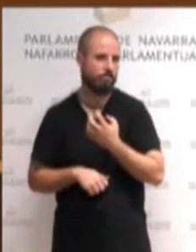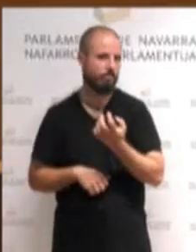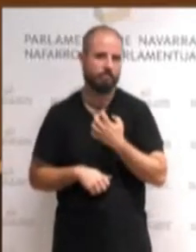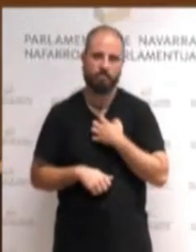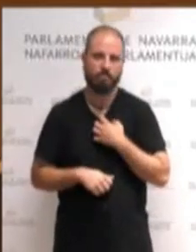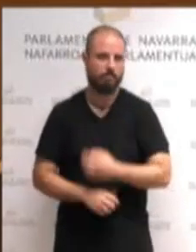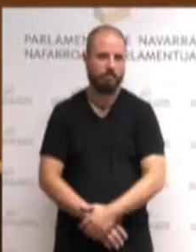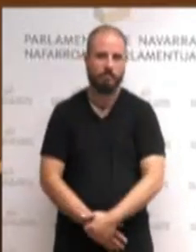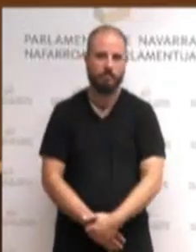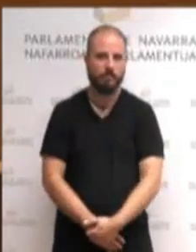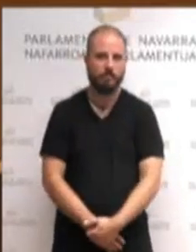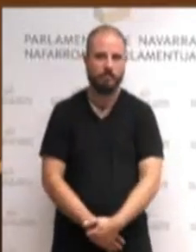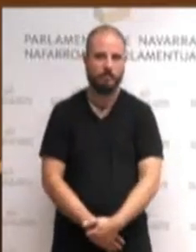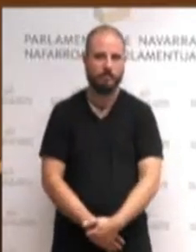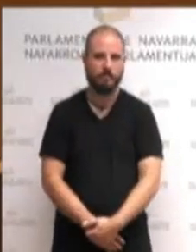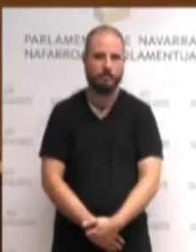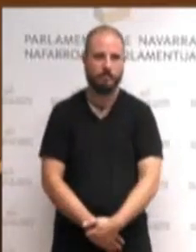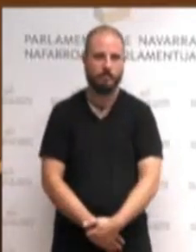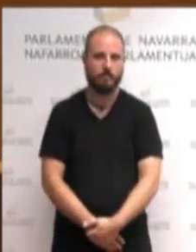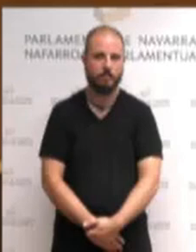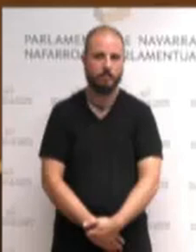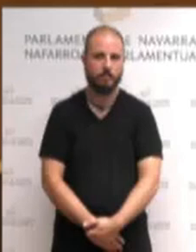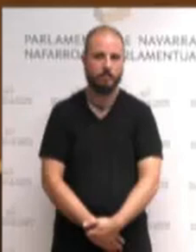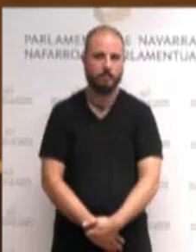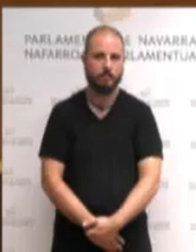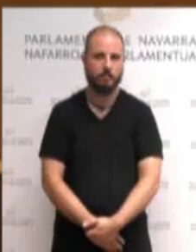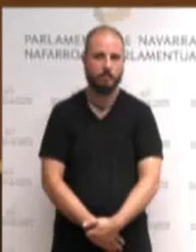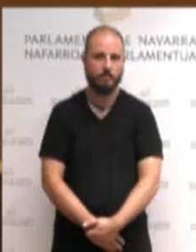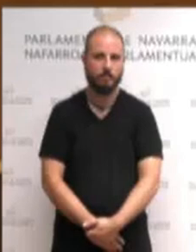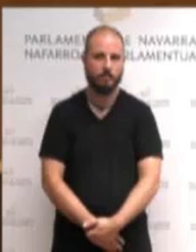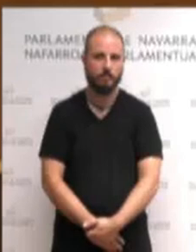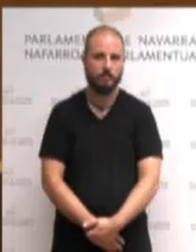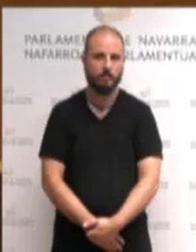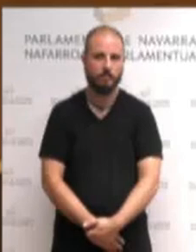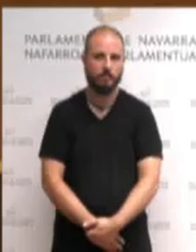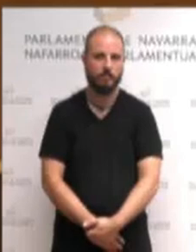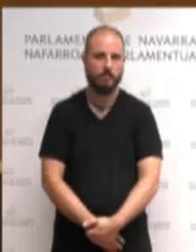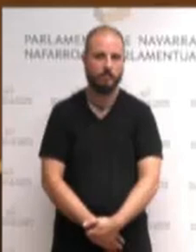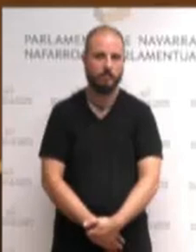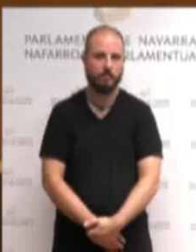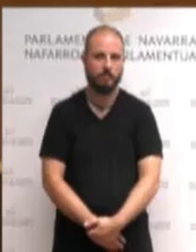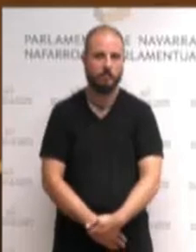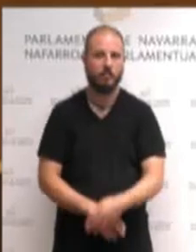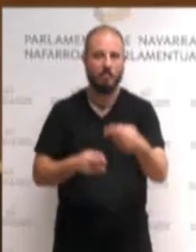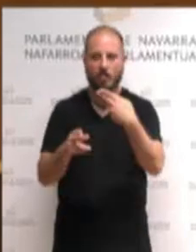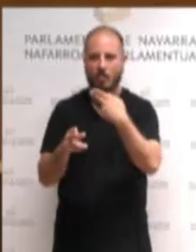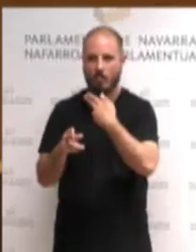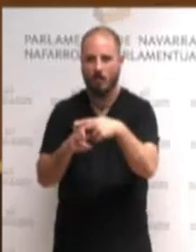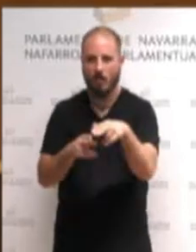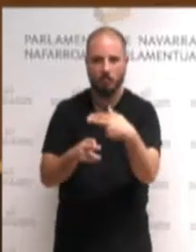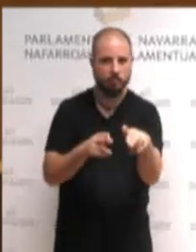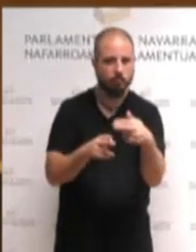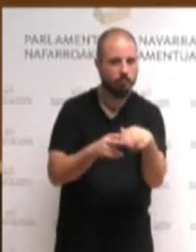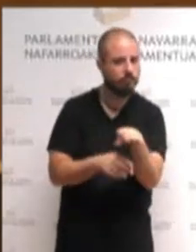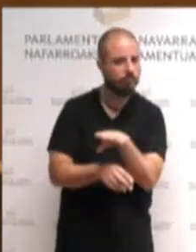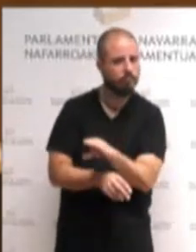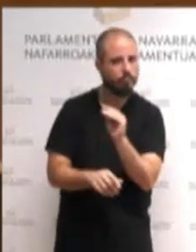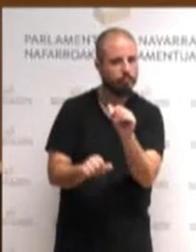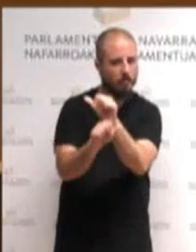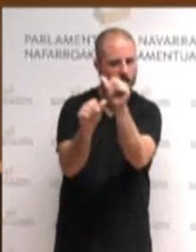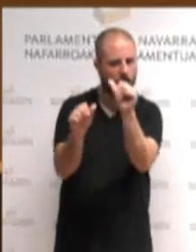Politika ulertzeko modu asko daude. Era berean, politikarekiko